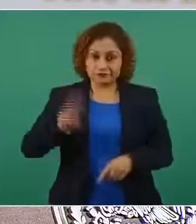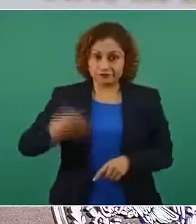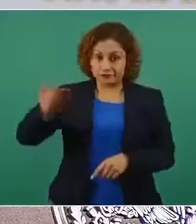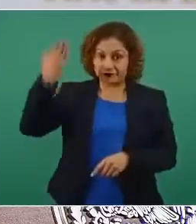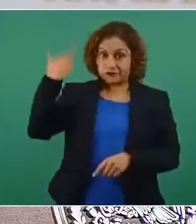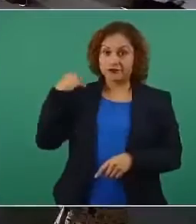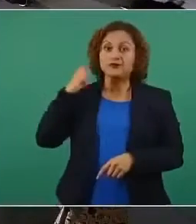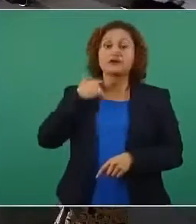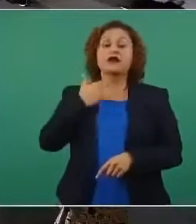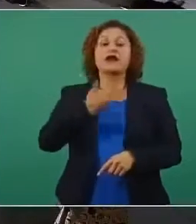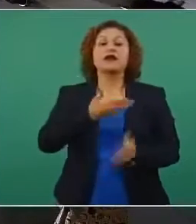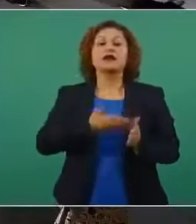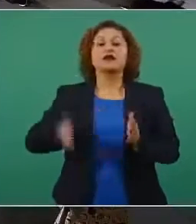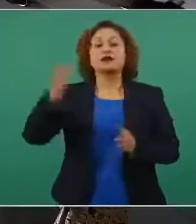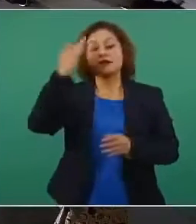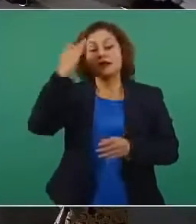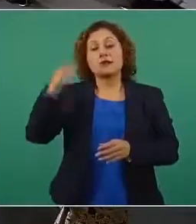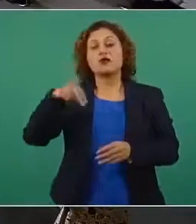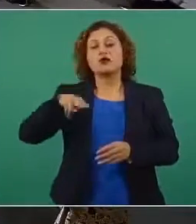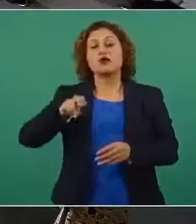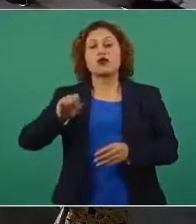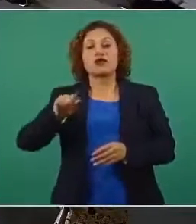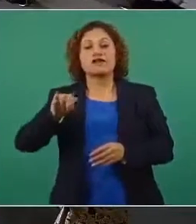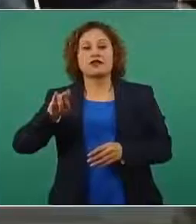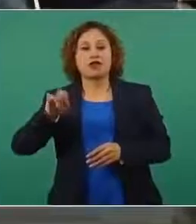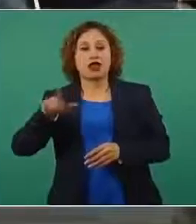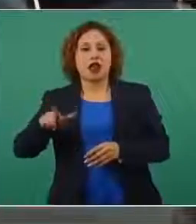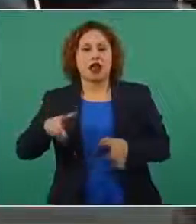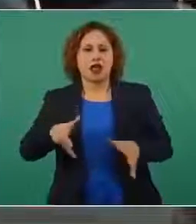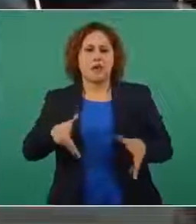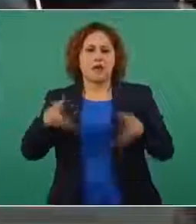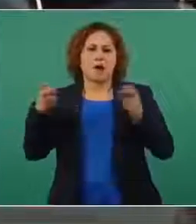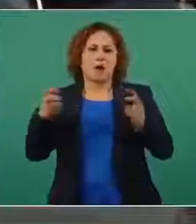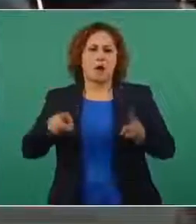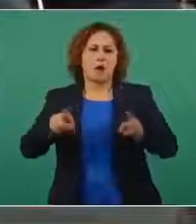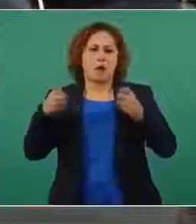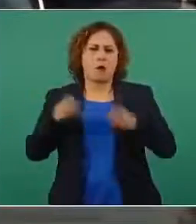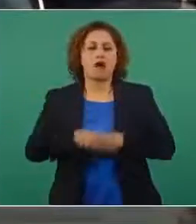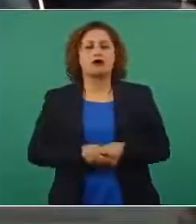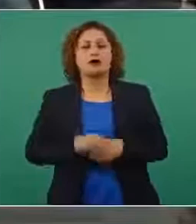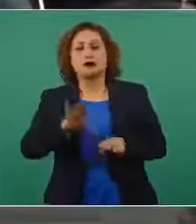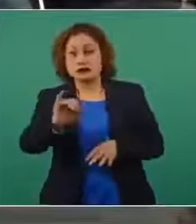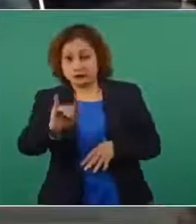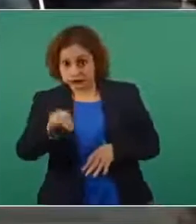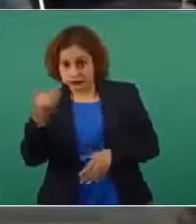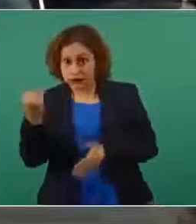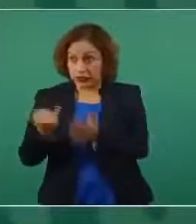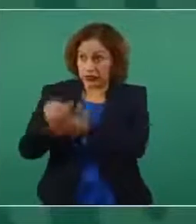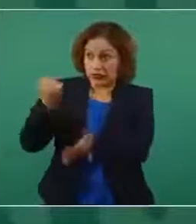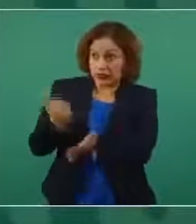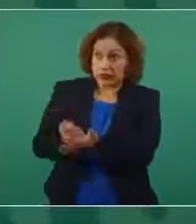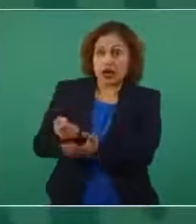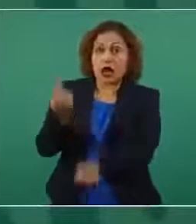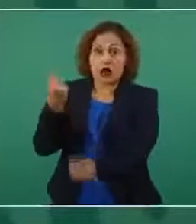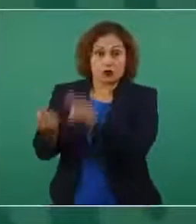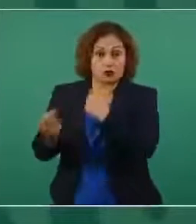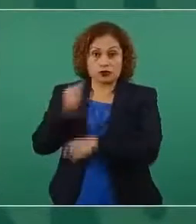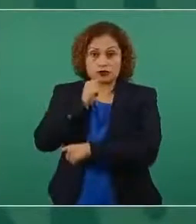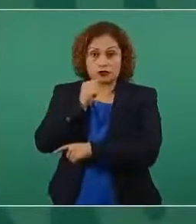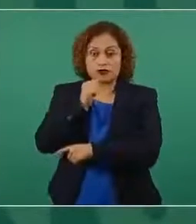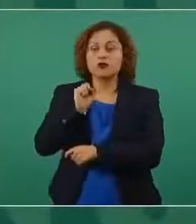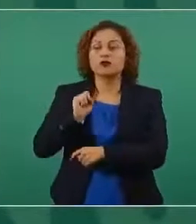presidente pero hay una incidencia sin ejecutar de algunos sí estamos ahora llevando a cabo cambios